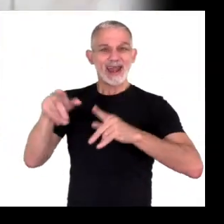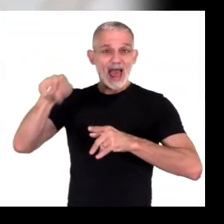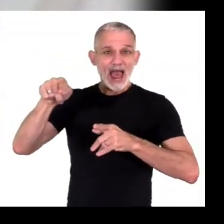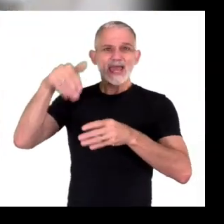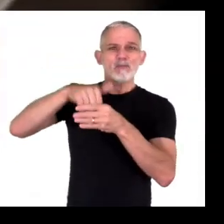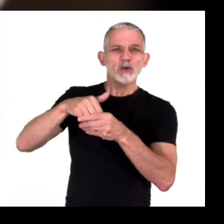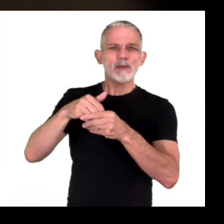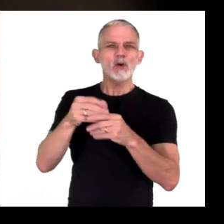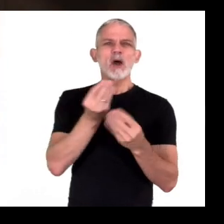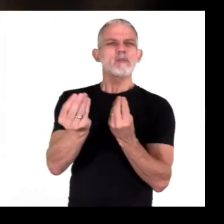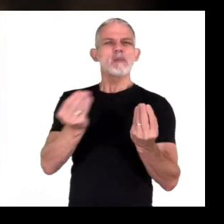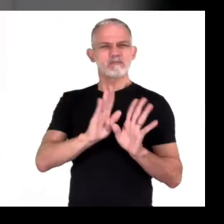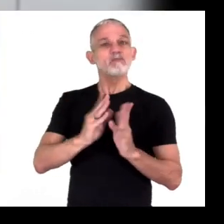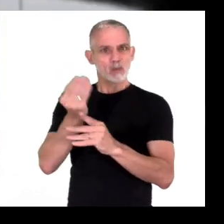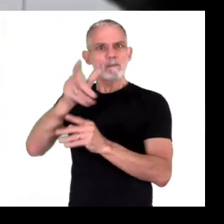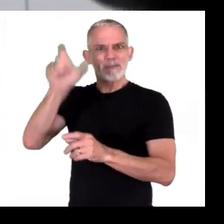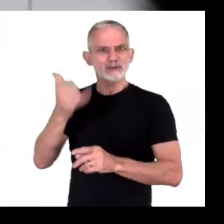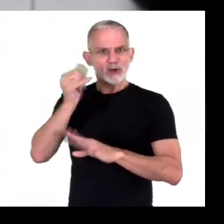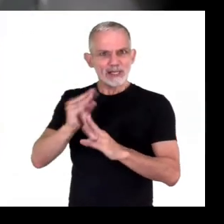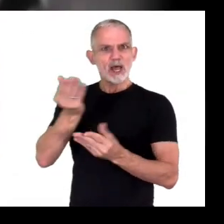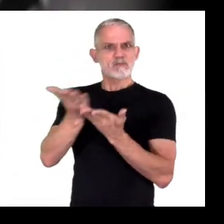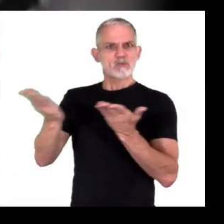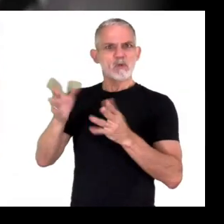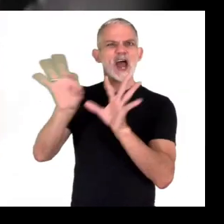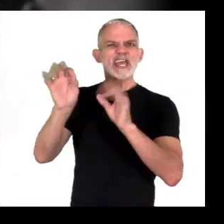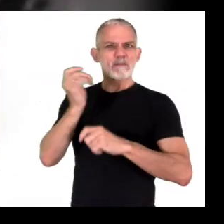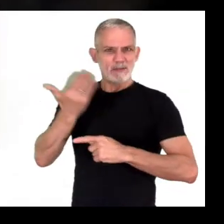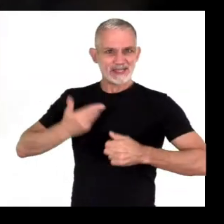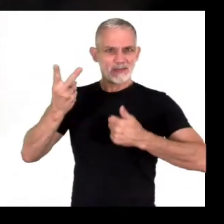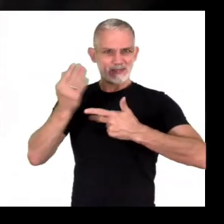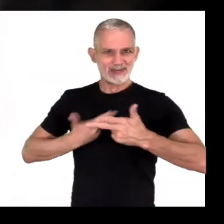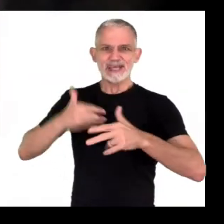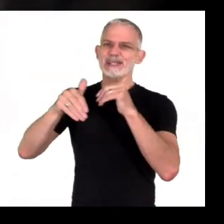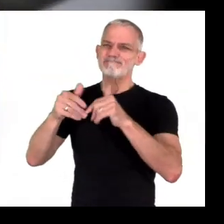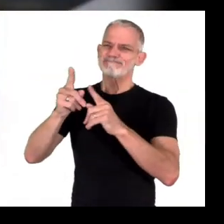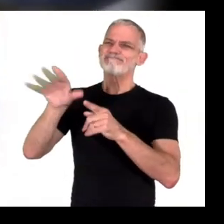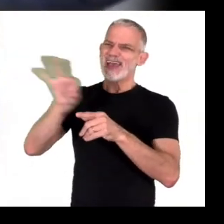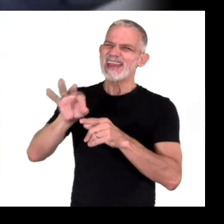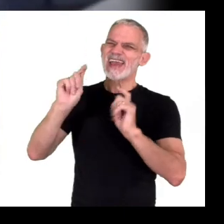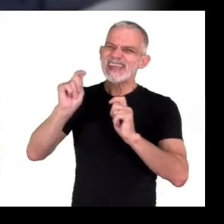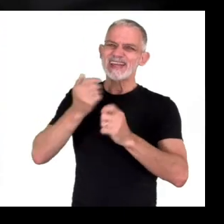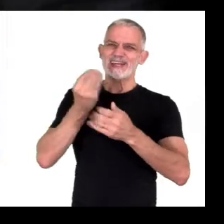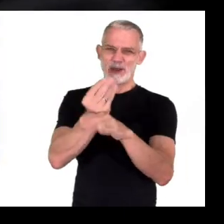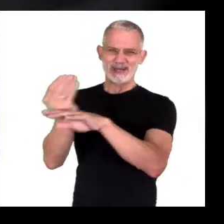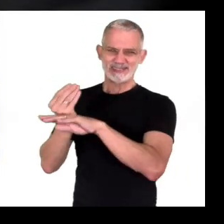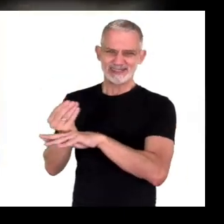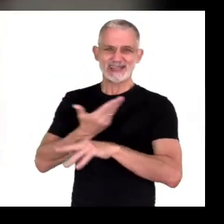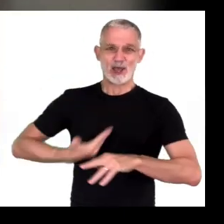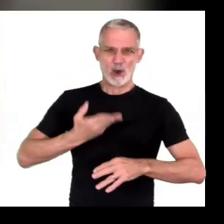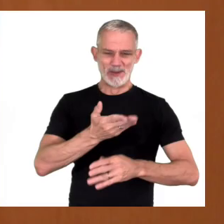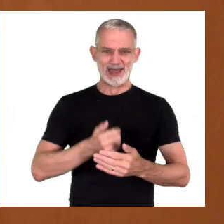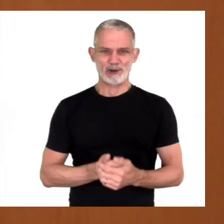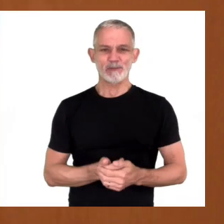Acá no votamos precandidaturas, sino que ya votamos candidaturas. Las elecciones generales son las que realmente deciden quiénes serán nuestros representantes